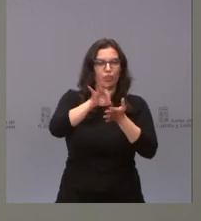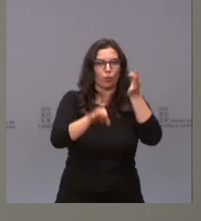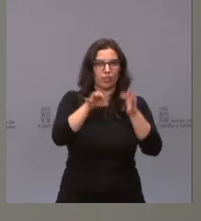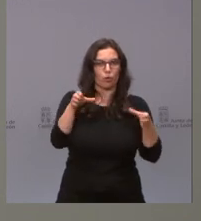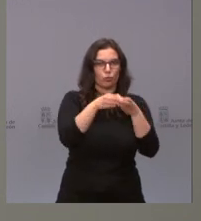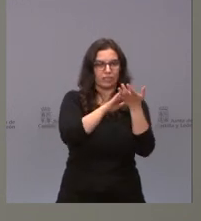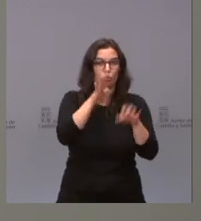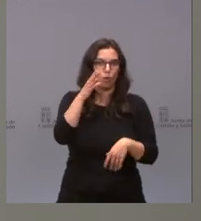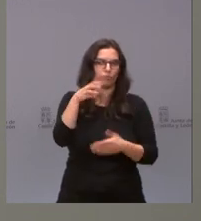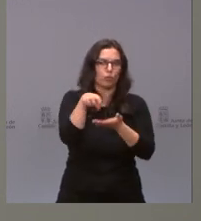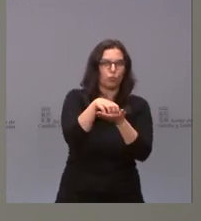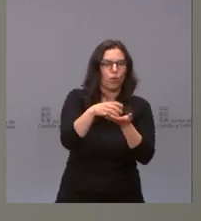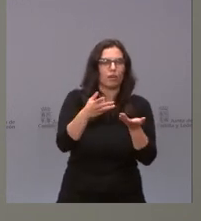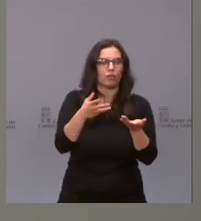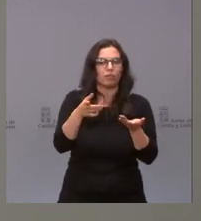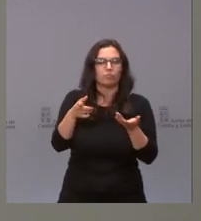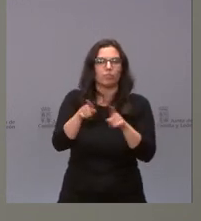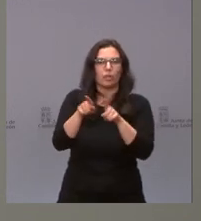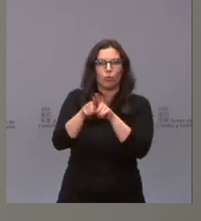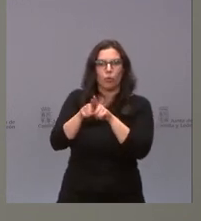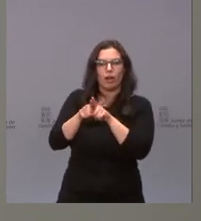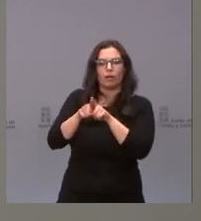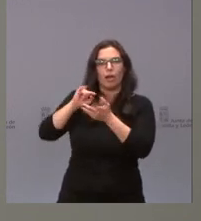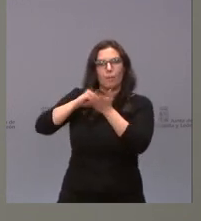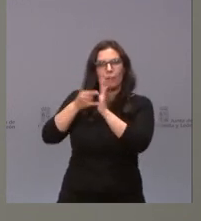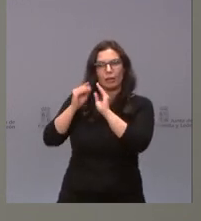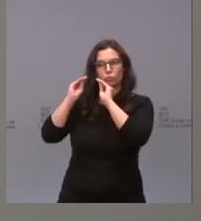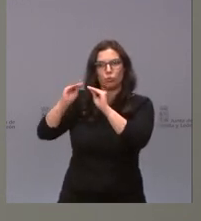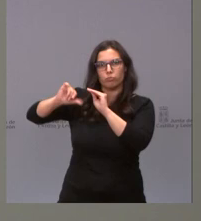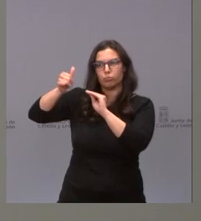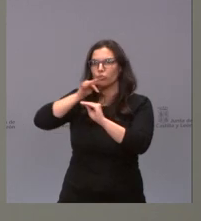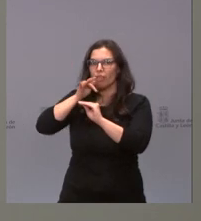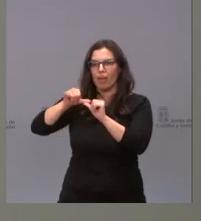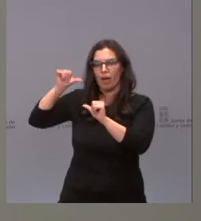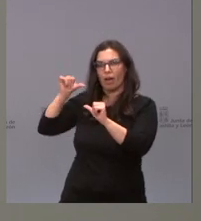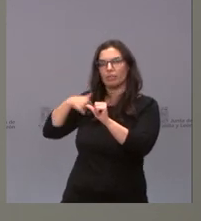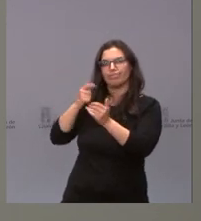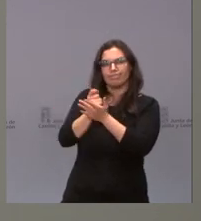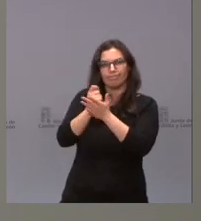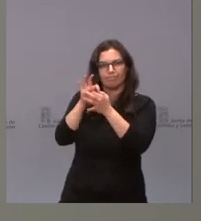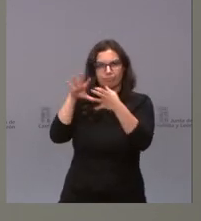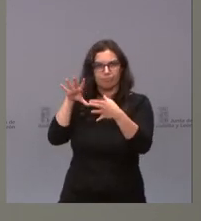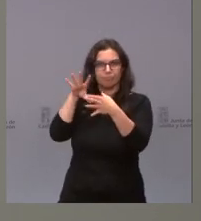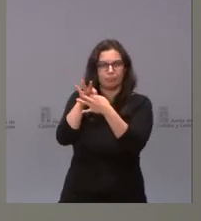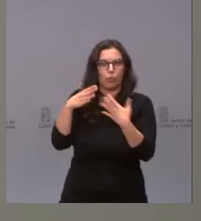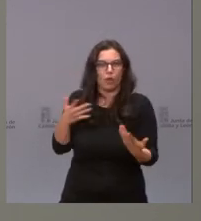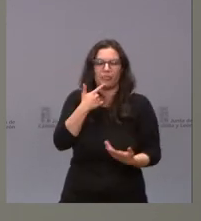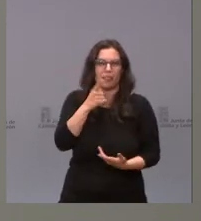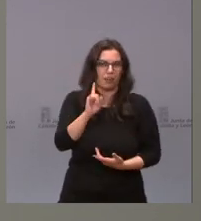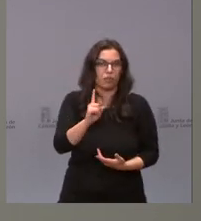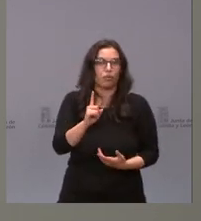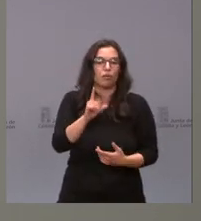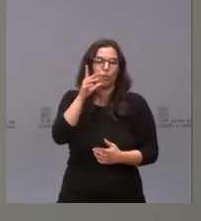sobre si era con carácter retroactivo o no y han dicho que no es con carácter retroactivo luego hasta este momento respecto al plan de viabilidad